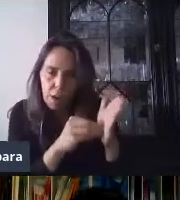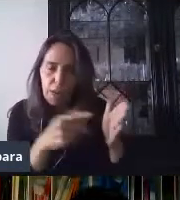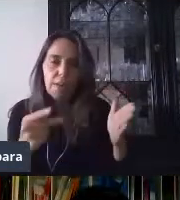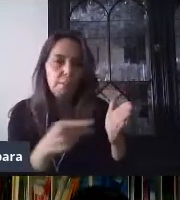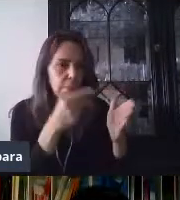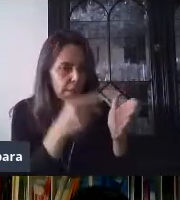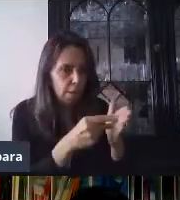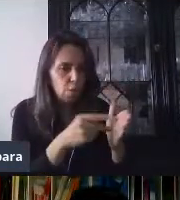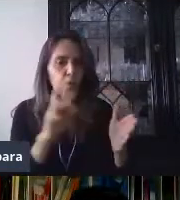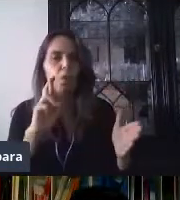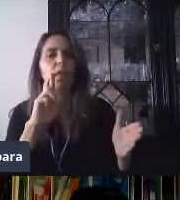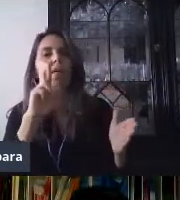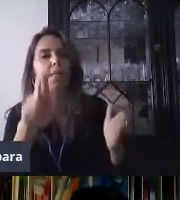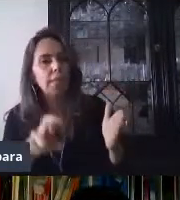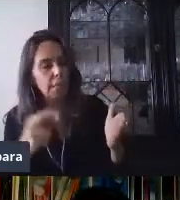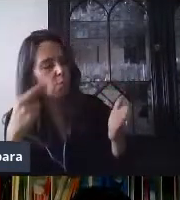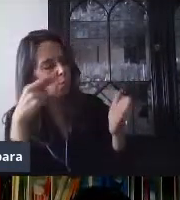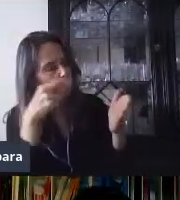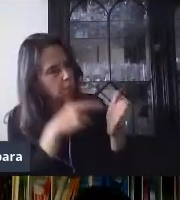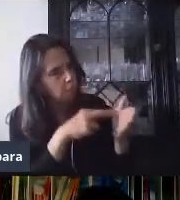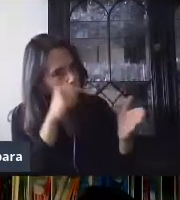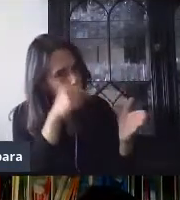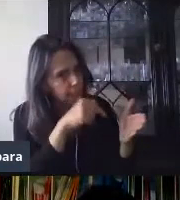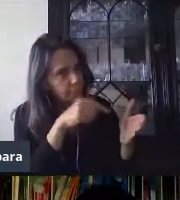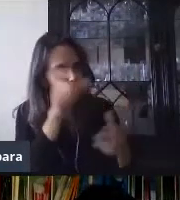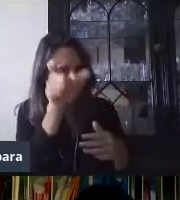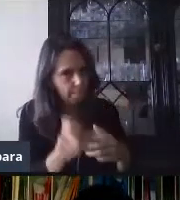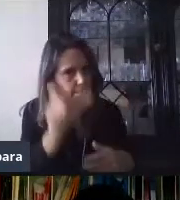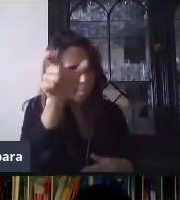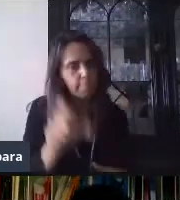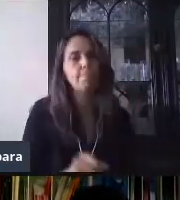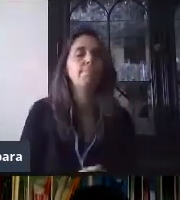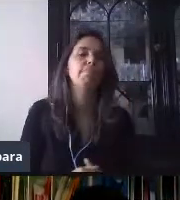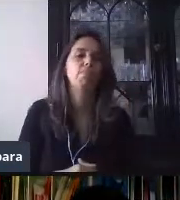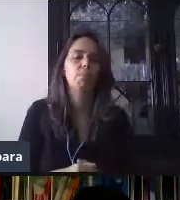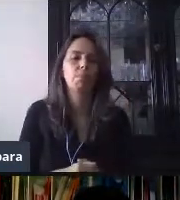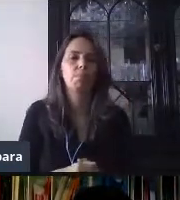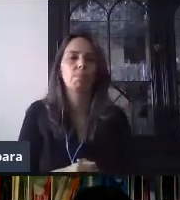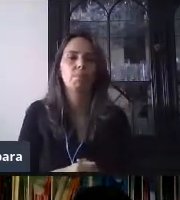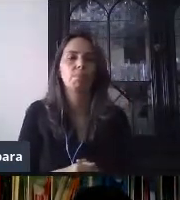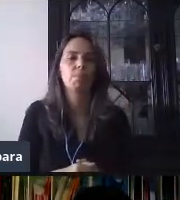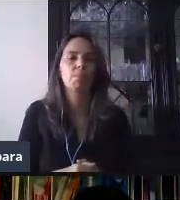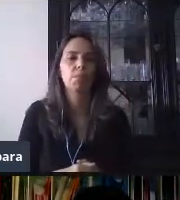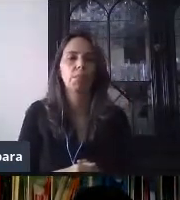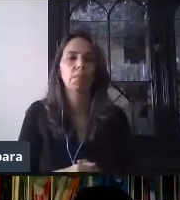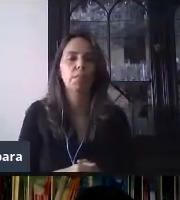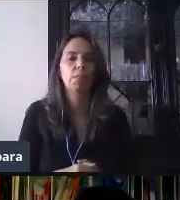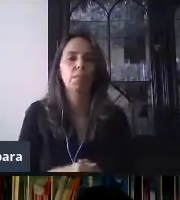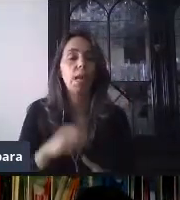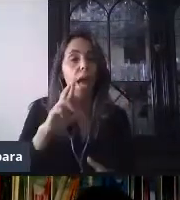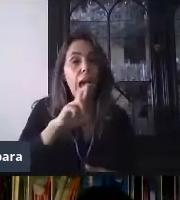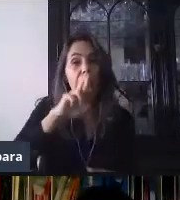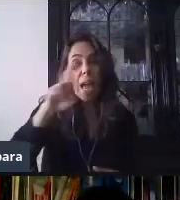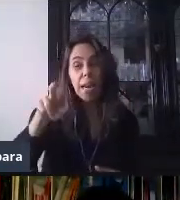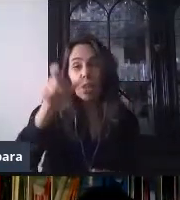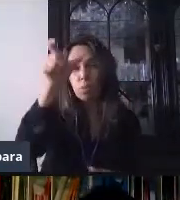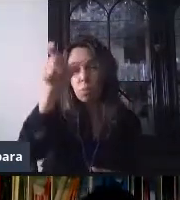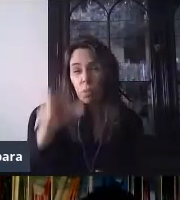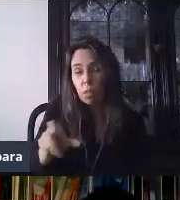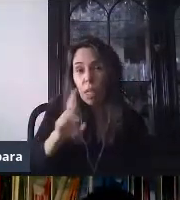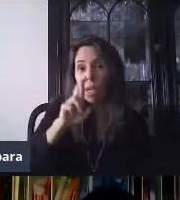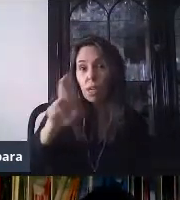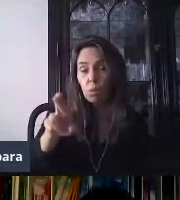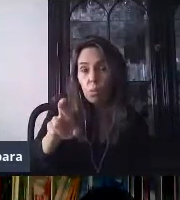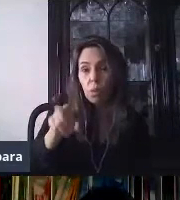diseñar todo nuestro cuestionario o encuesta. Y en la parte de respuestas es donde yo voy a conocer el resumen general o individual